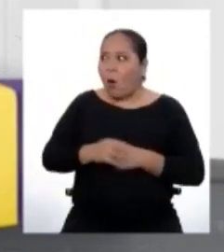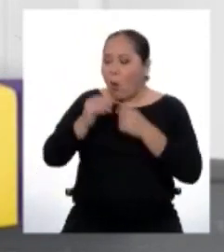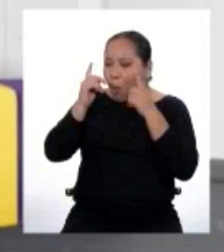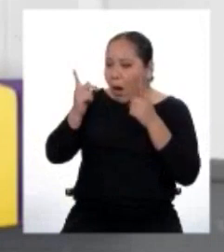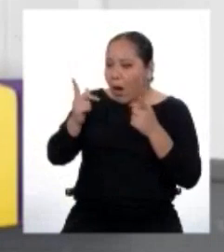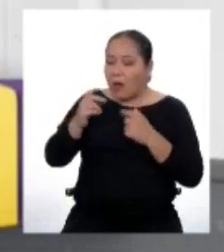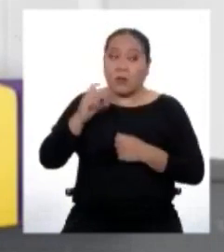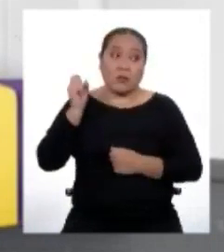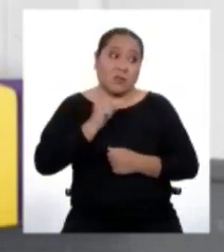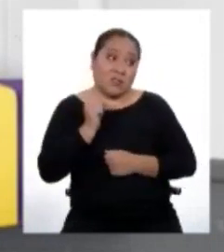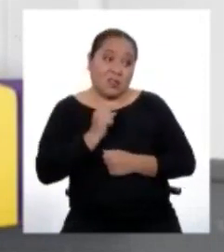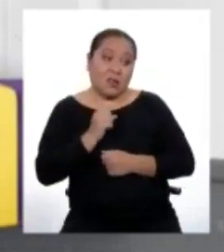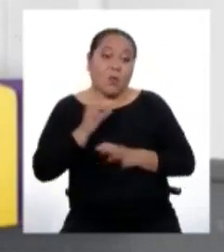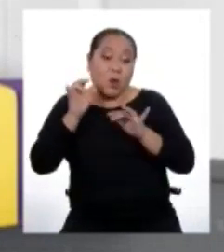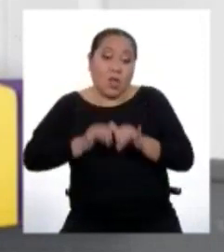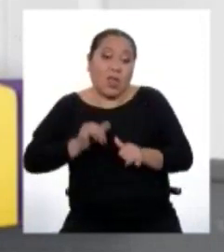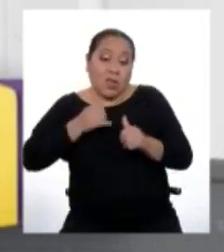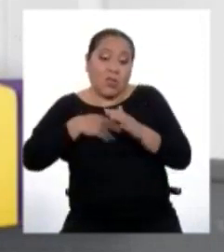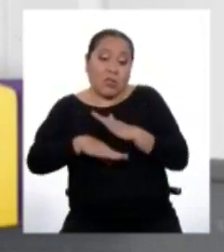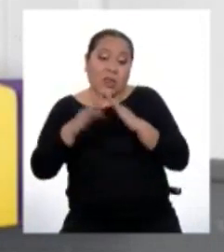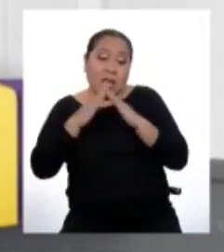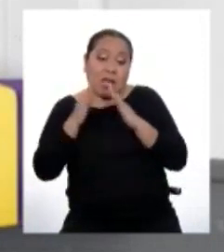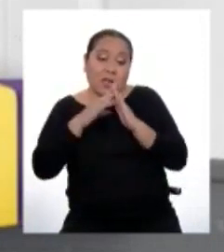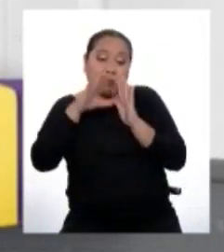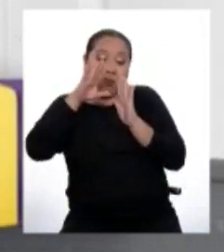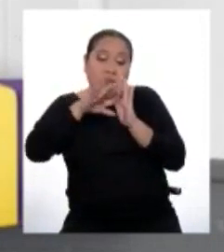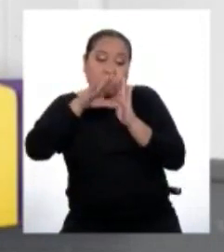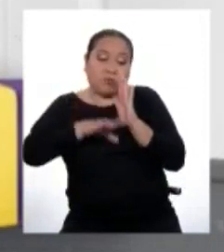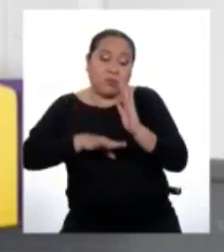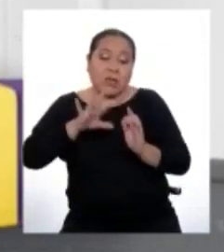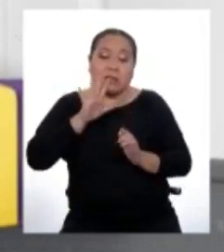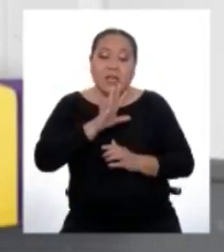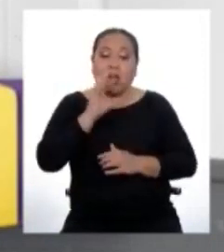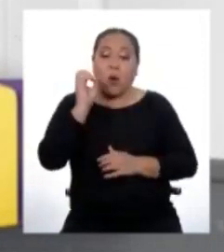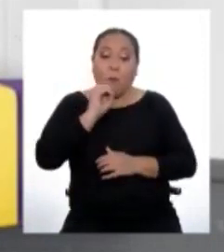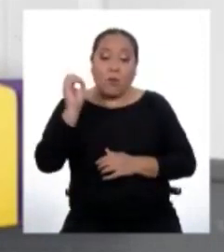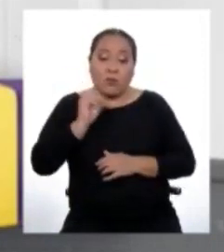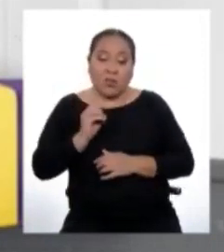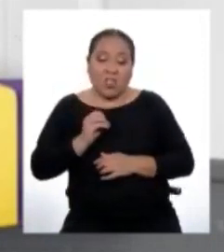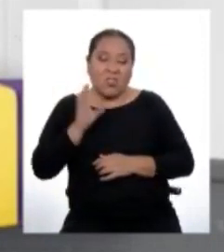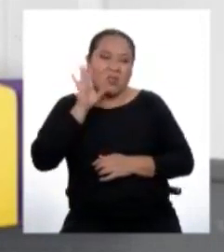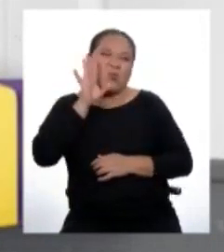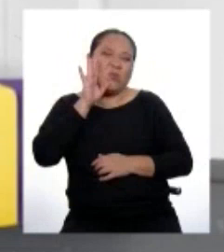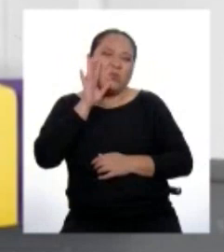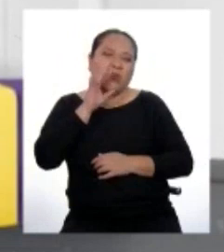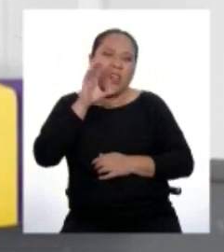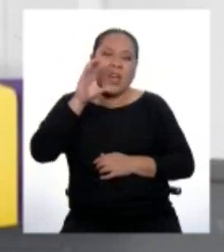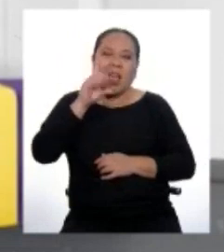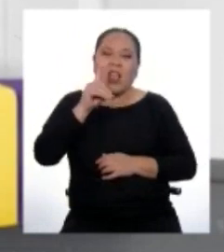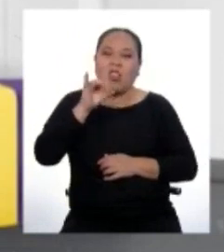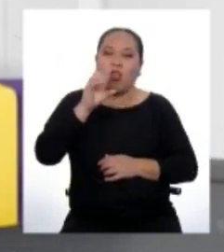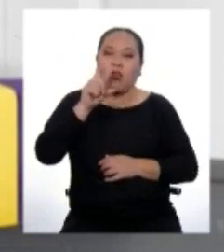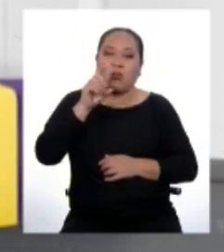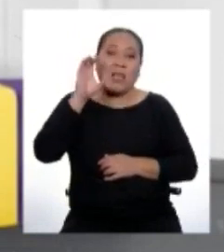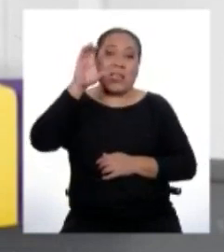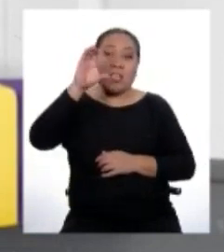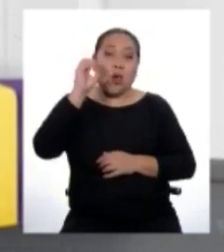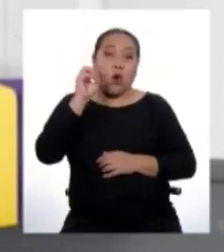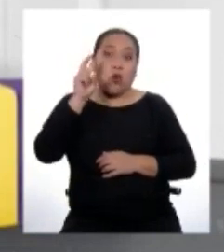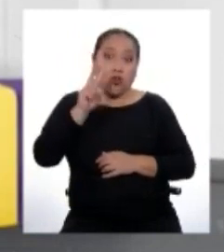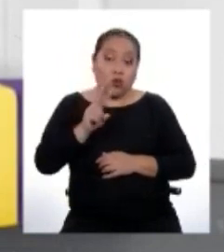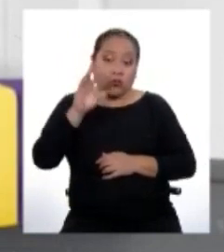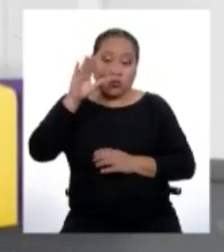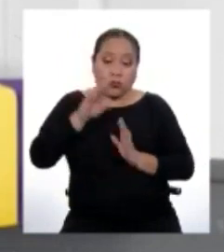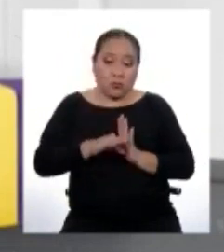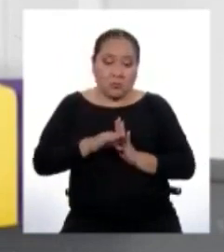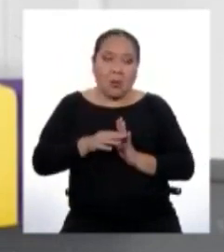Si por quedarnos en nuestras casas hemos bajado un 5% de las emisiones de dióxido de carbono anual, algo se puede hacer.